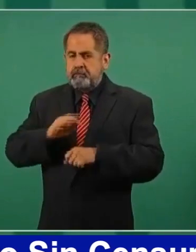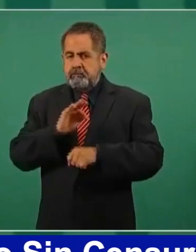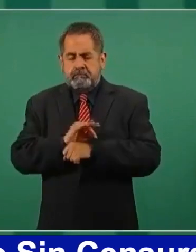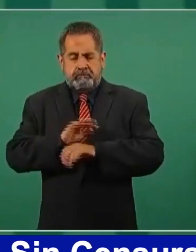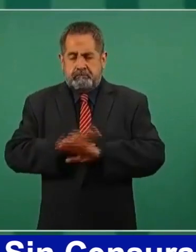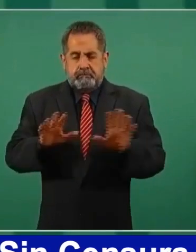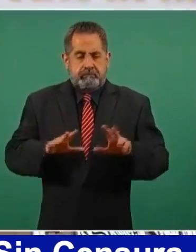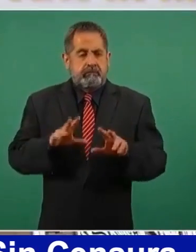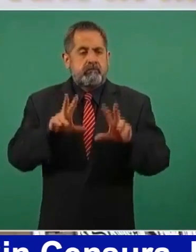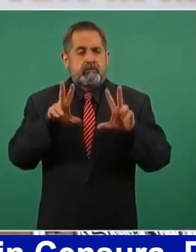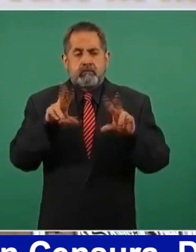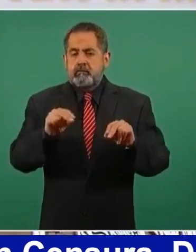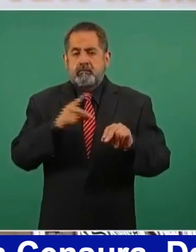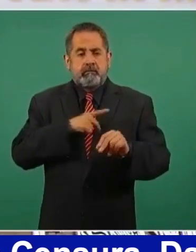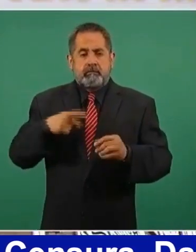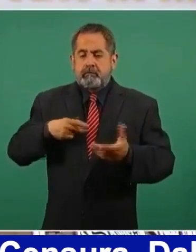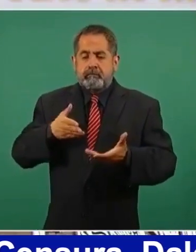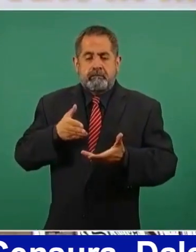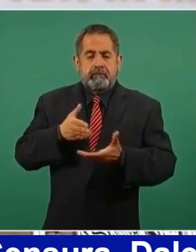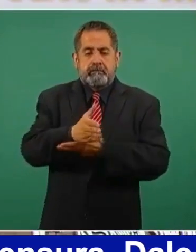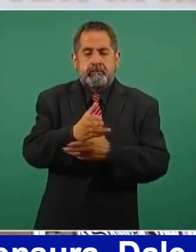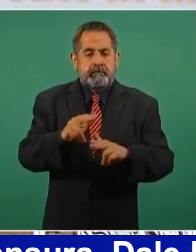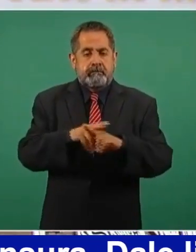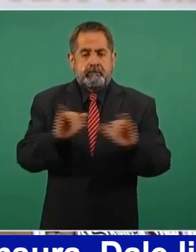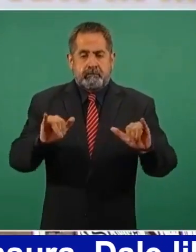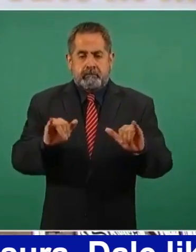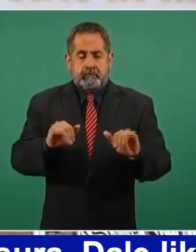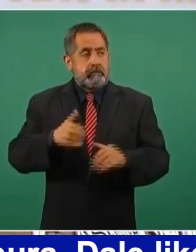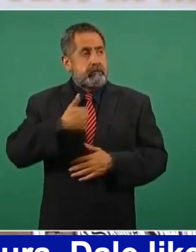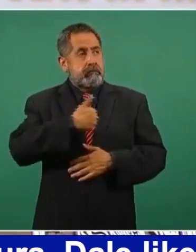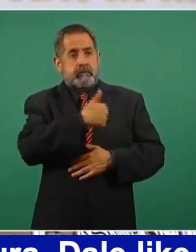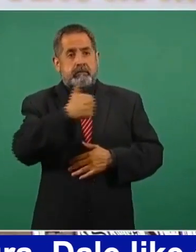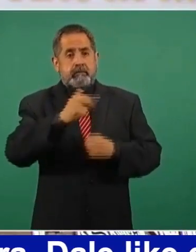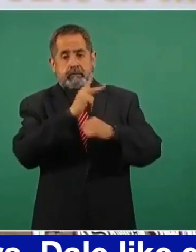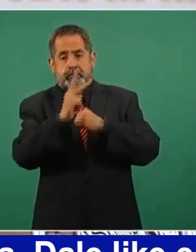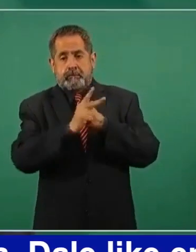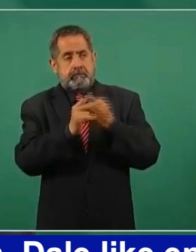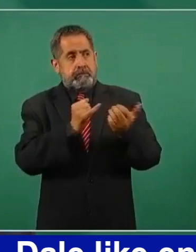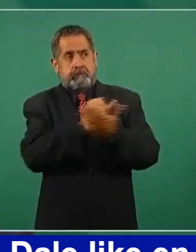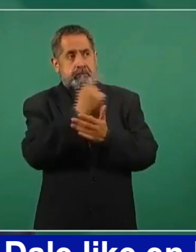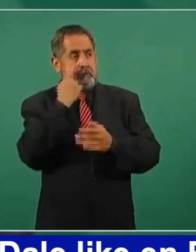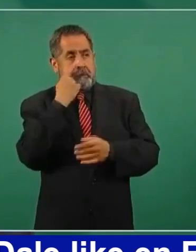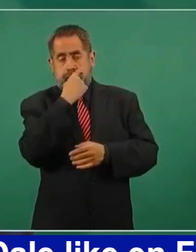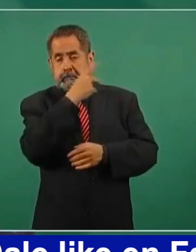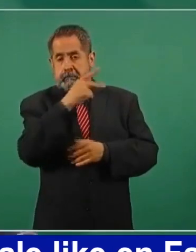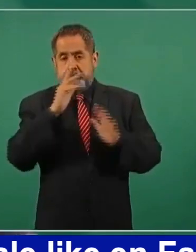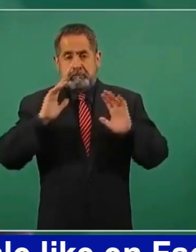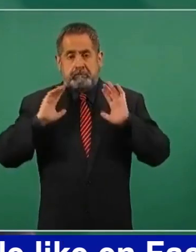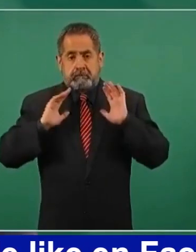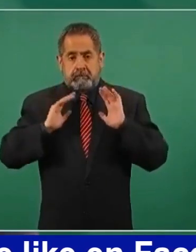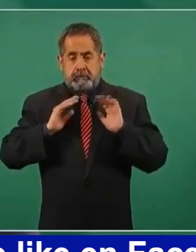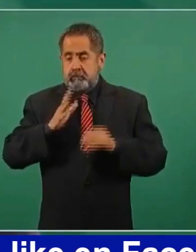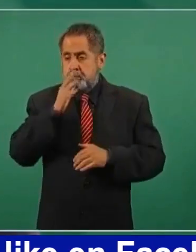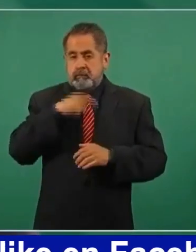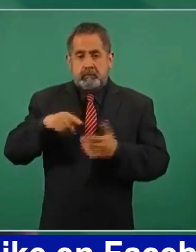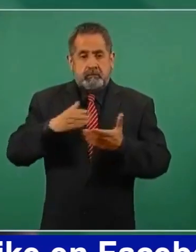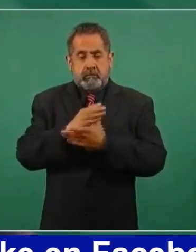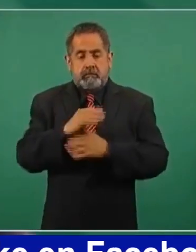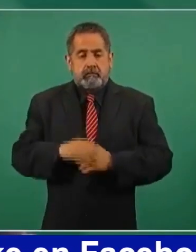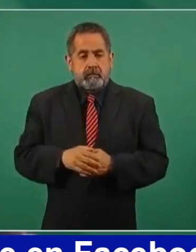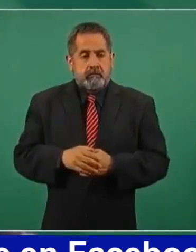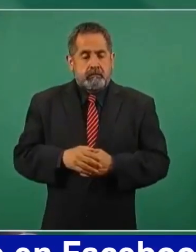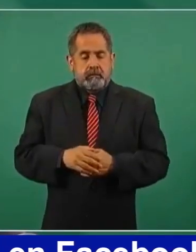el principio de la no intervención y de la autodeterminación de los pueblos entonces eso lo entendió